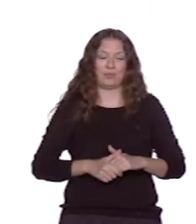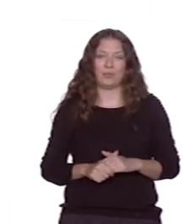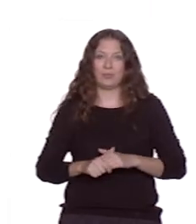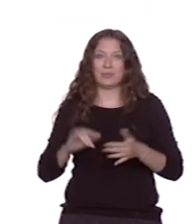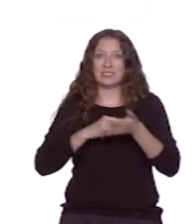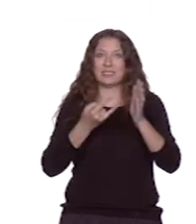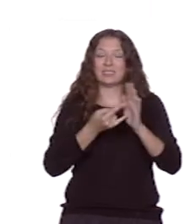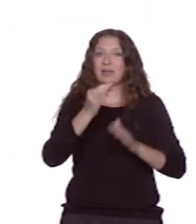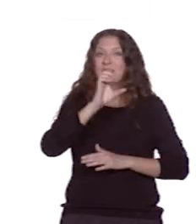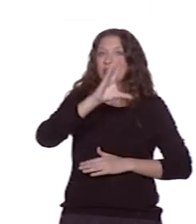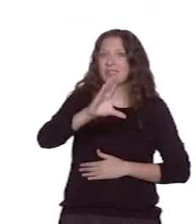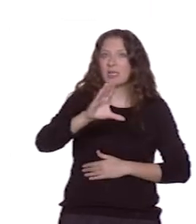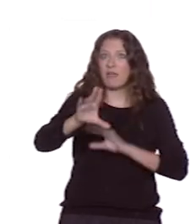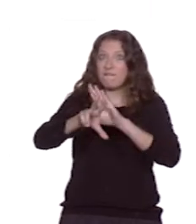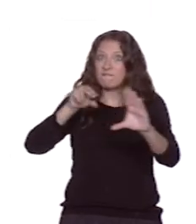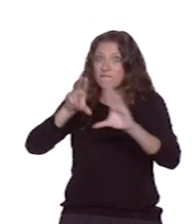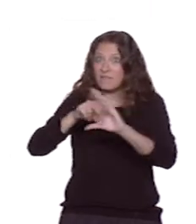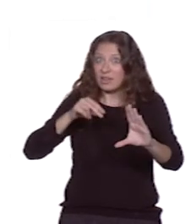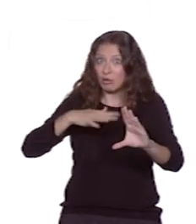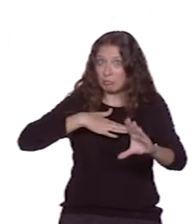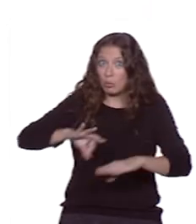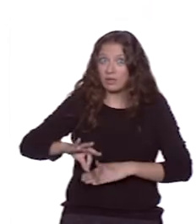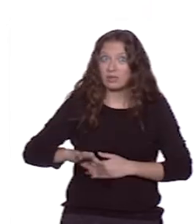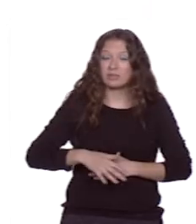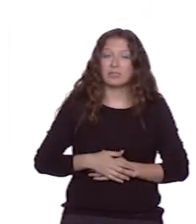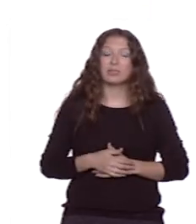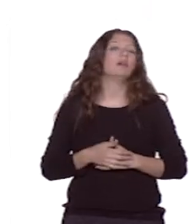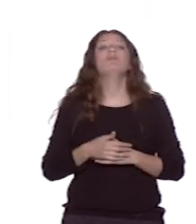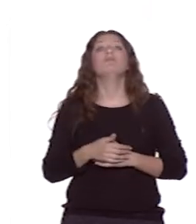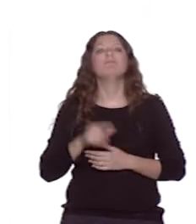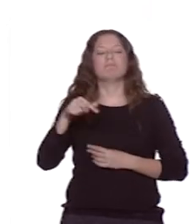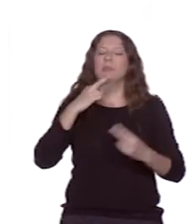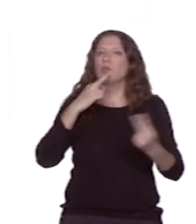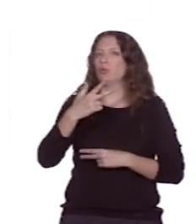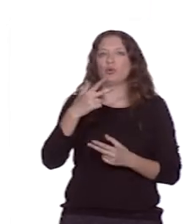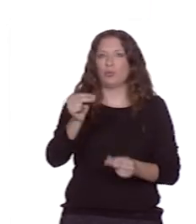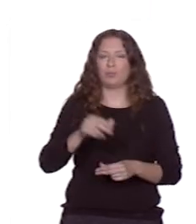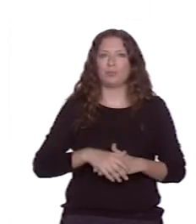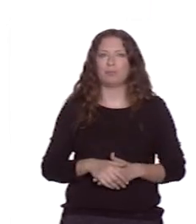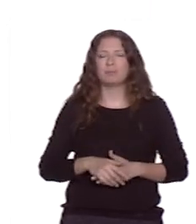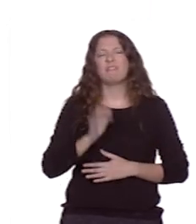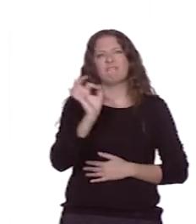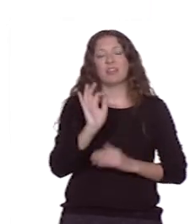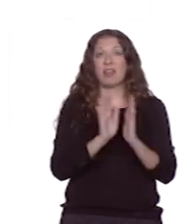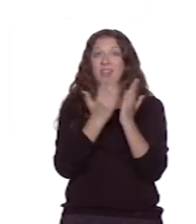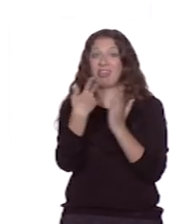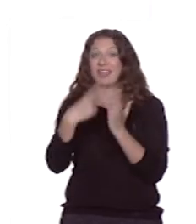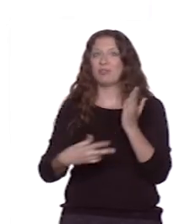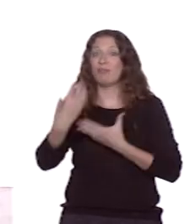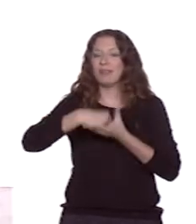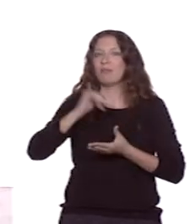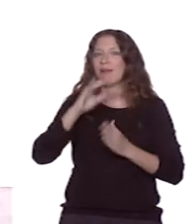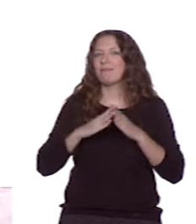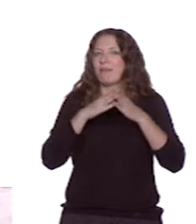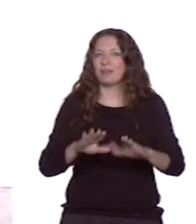TIC capacidades de vídeo? Pues a esta pregunta vamos a responder también que no. Aunque el lector cuenta con un navegador de Internet